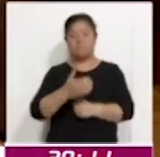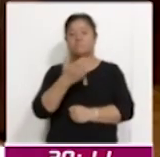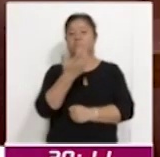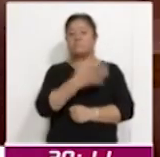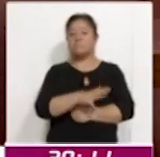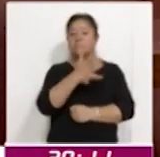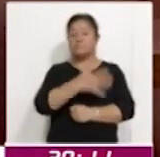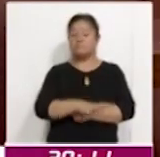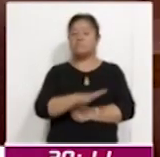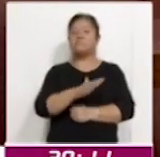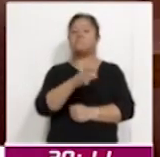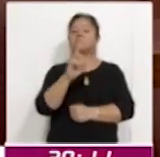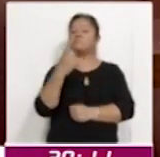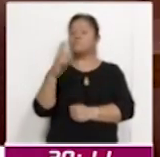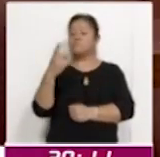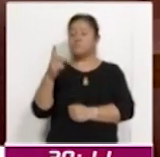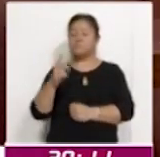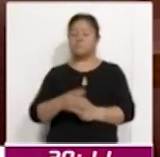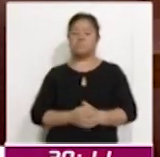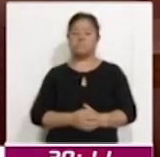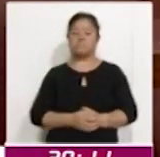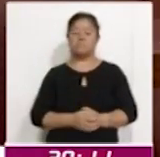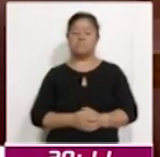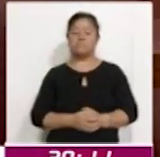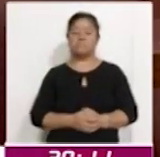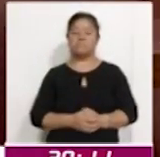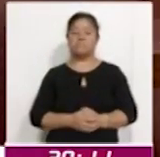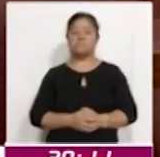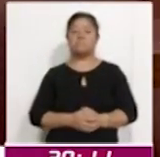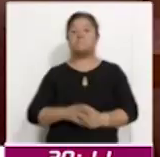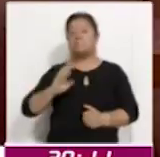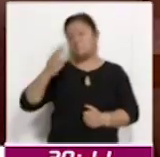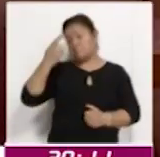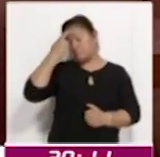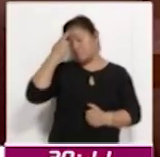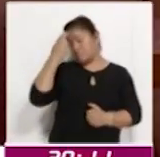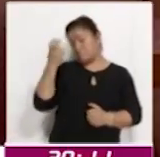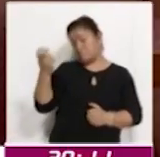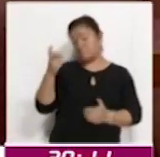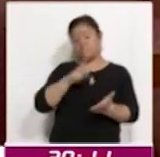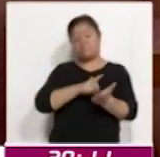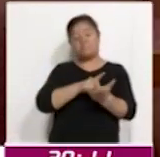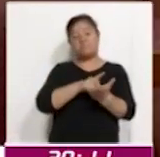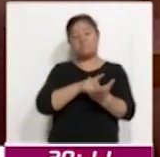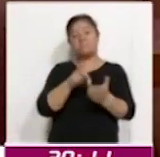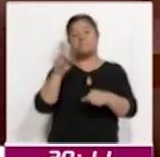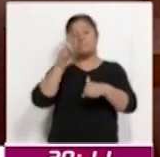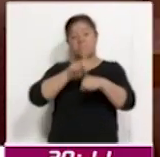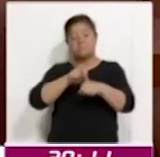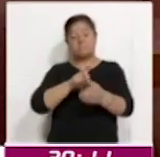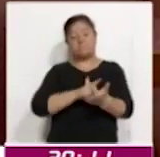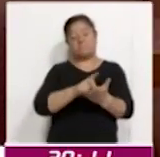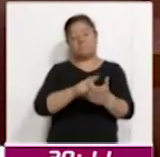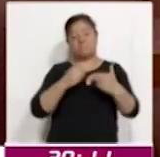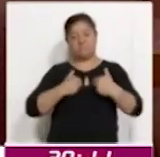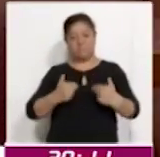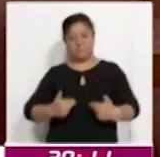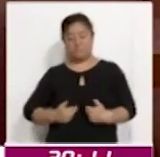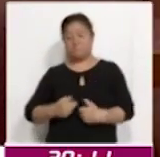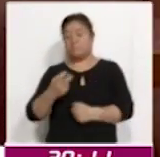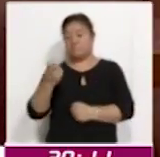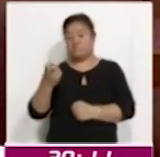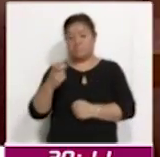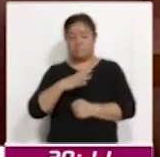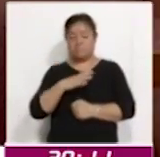diciembre, con la conmemoración del Día de los Derechos Humanos. Entonces, en este periodo